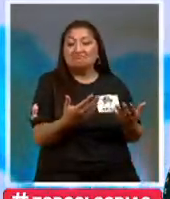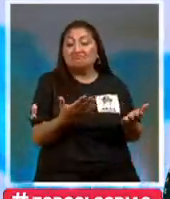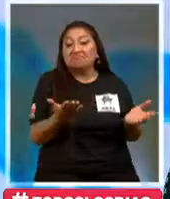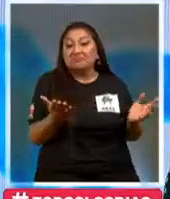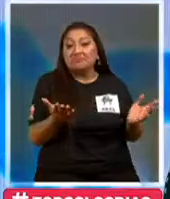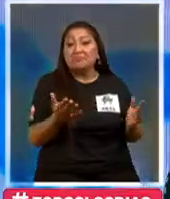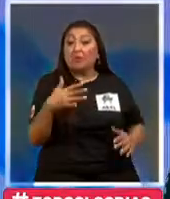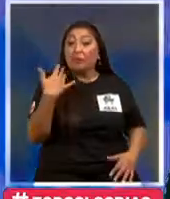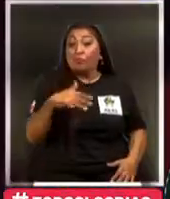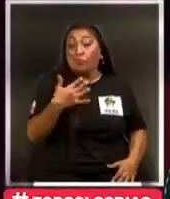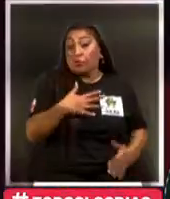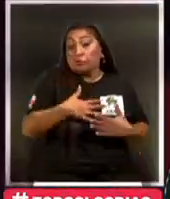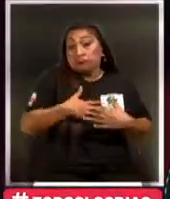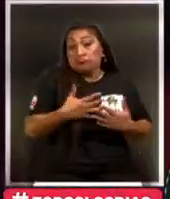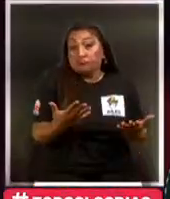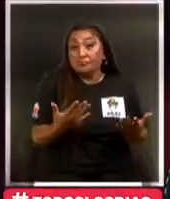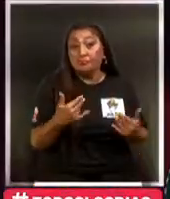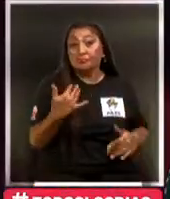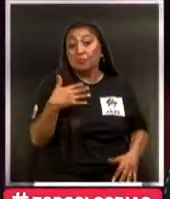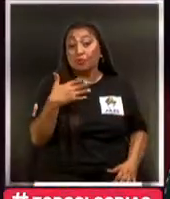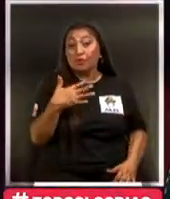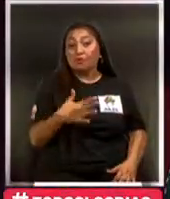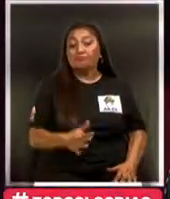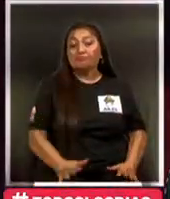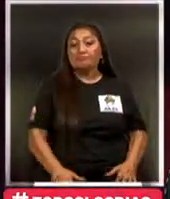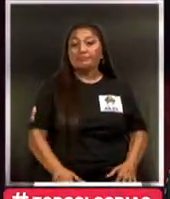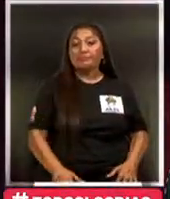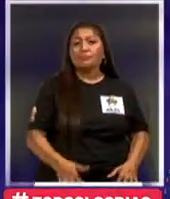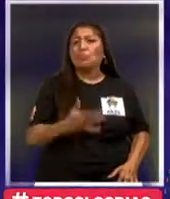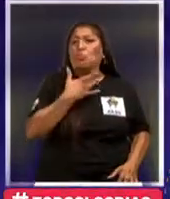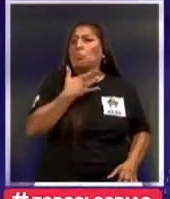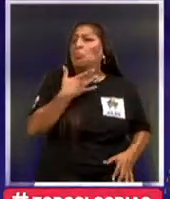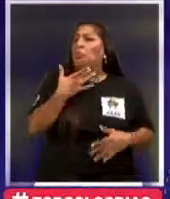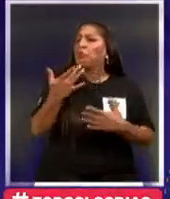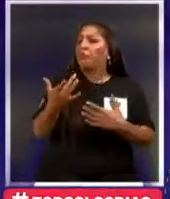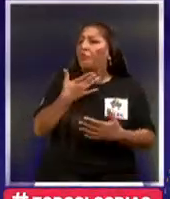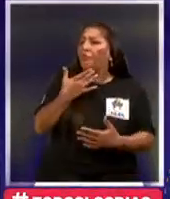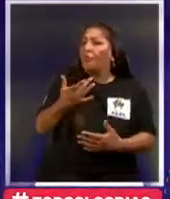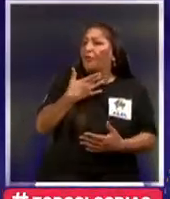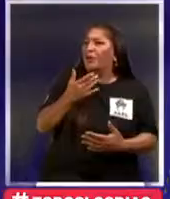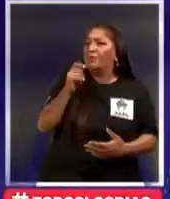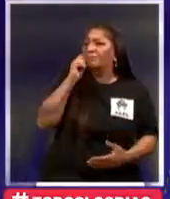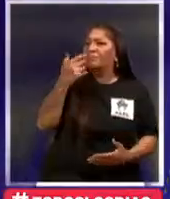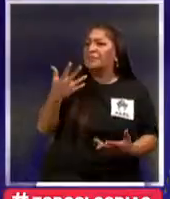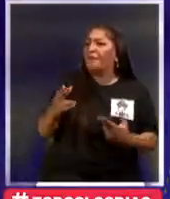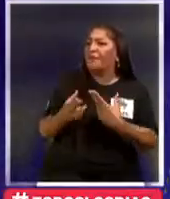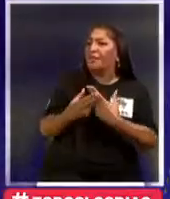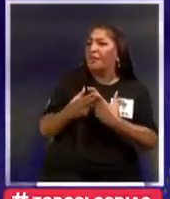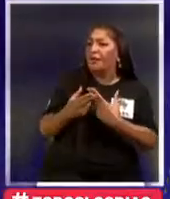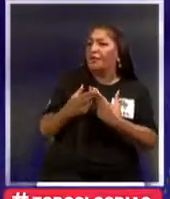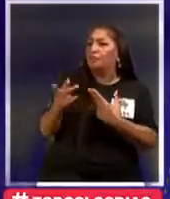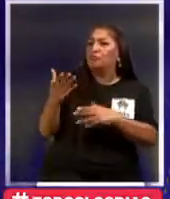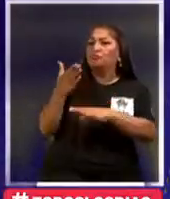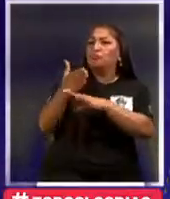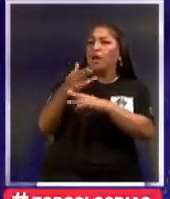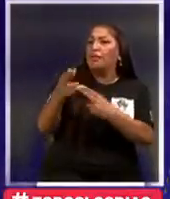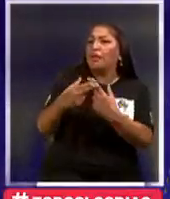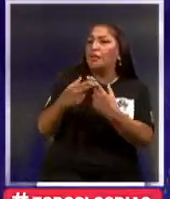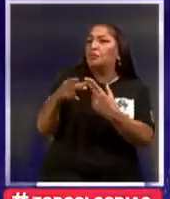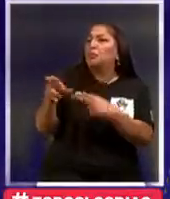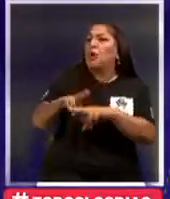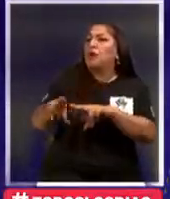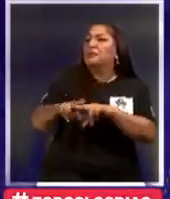Es importante para mí ¿Por qué ha sido tan importante? ¿Qué ha significado? ¿Qué es que haces tú cuando vas a la Teletón? Yo